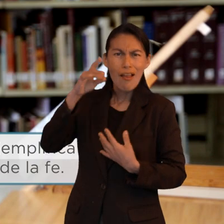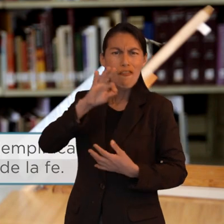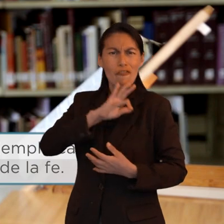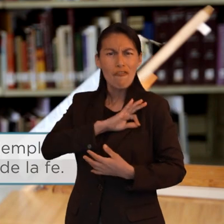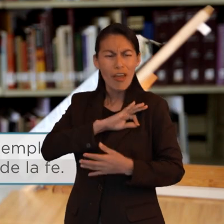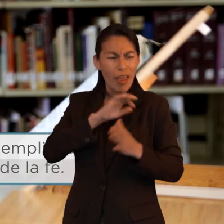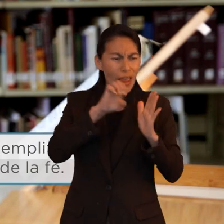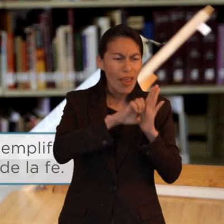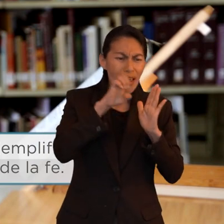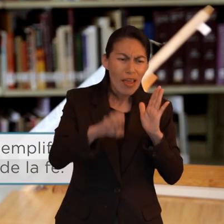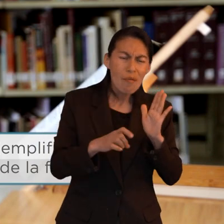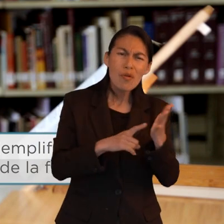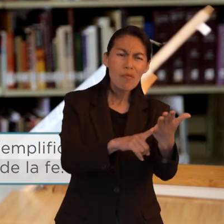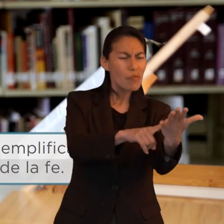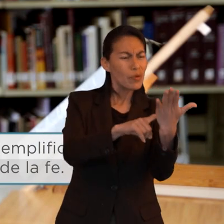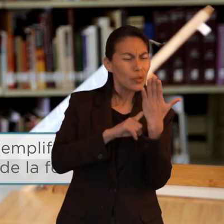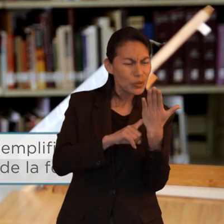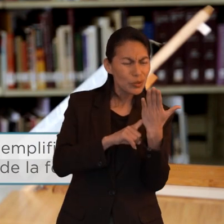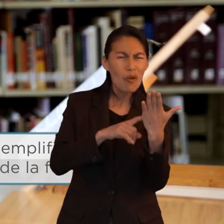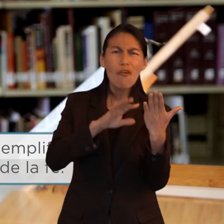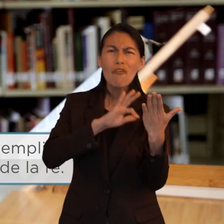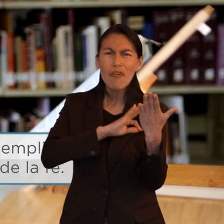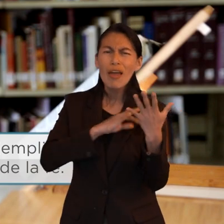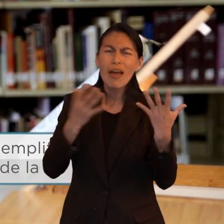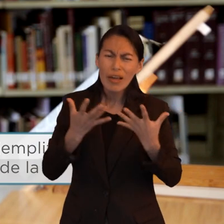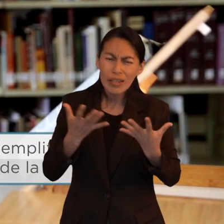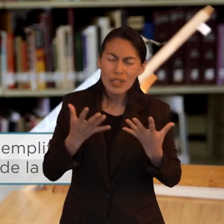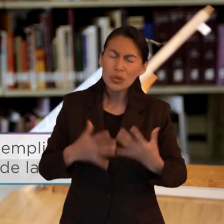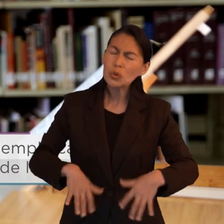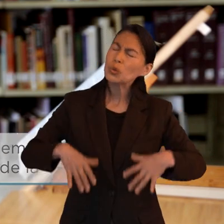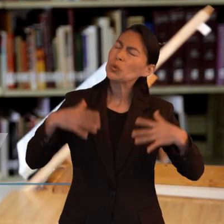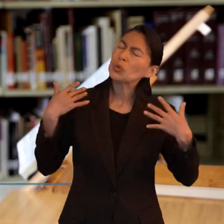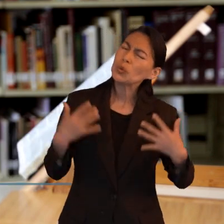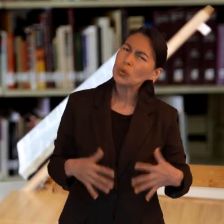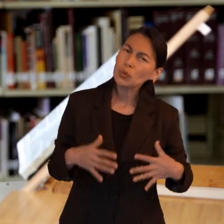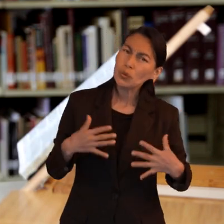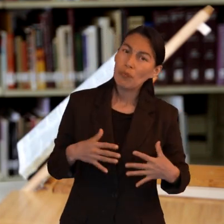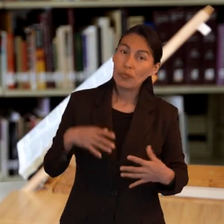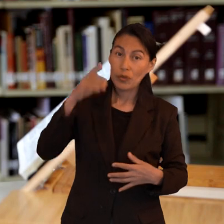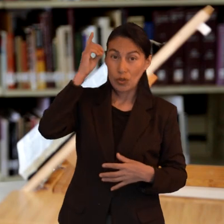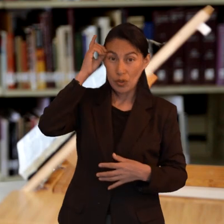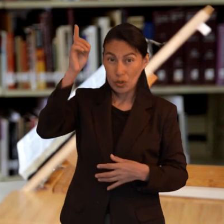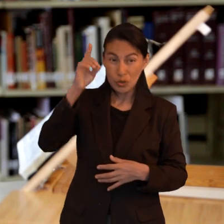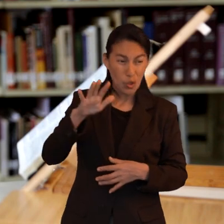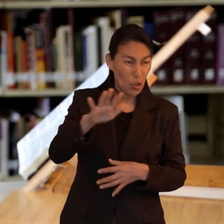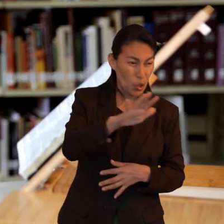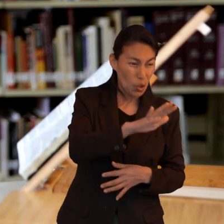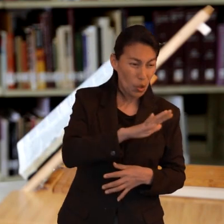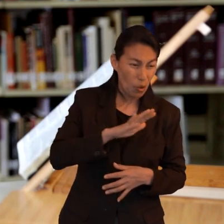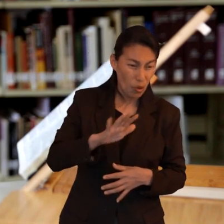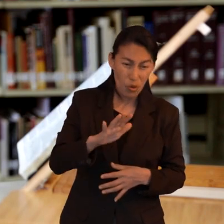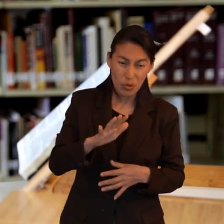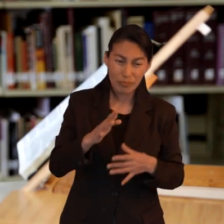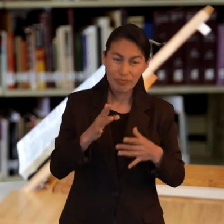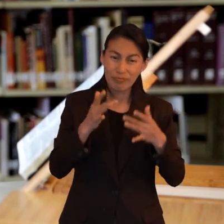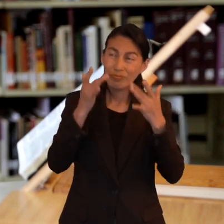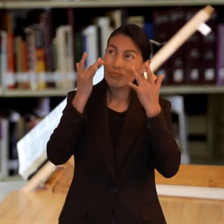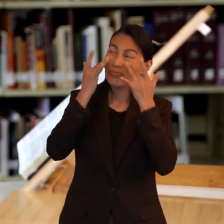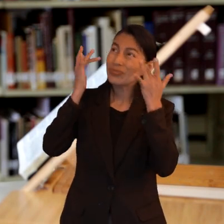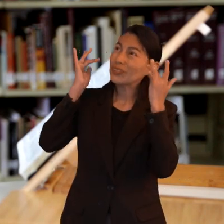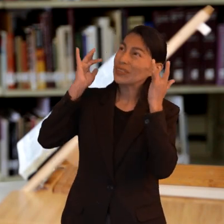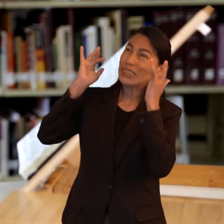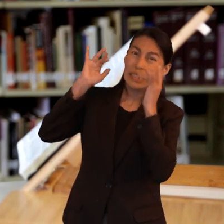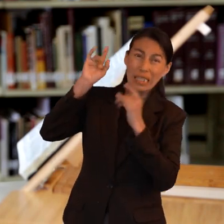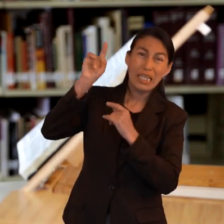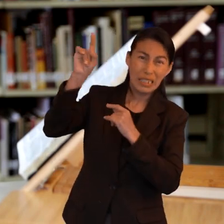fe porque ejemplifica la perfección como se corre la carrera de la fe como la corrió Jesús dejó todo